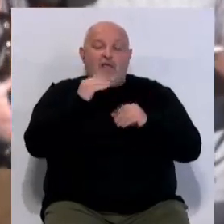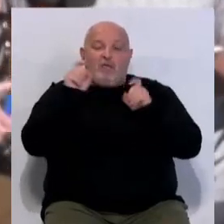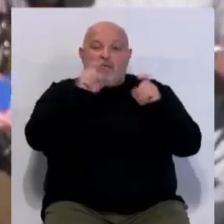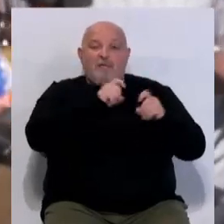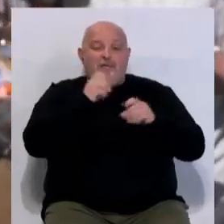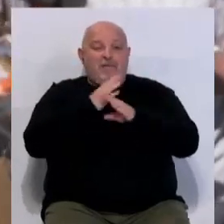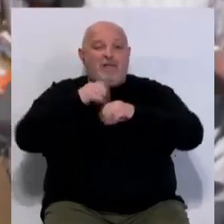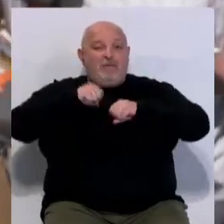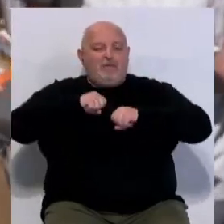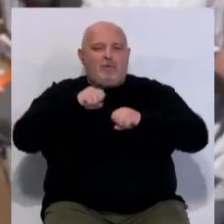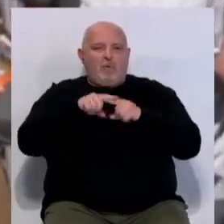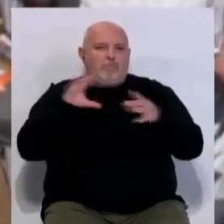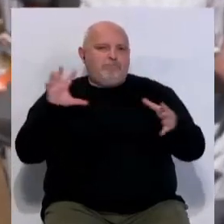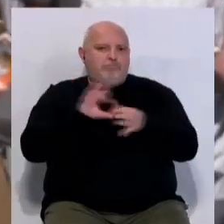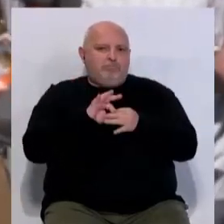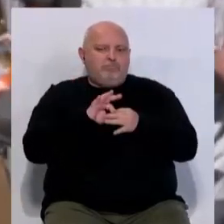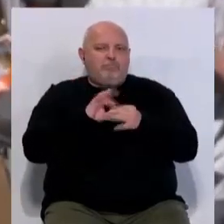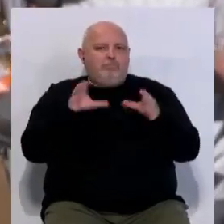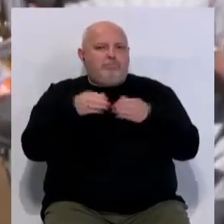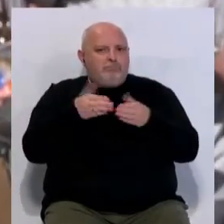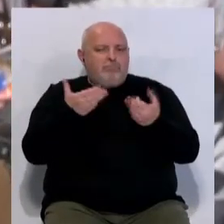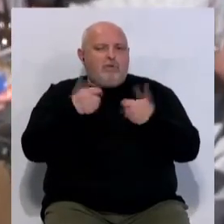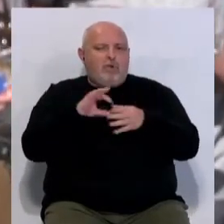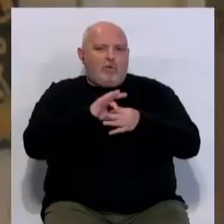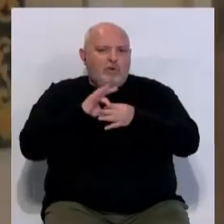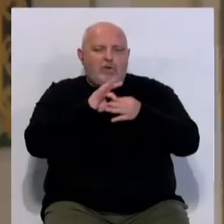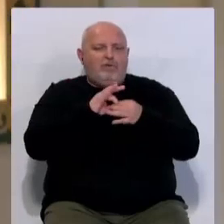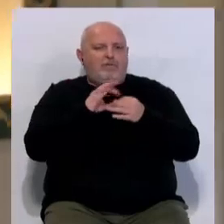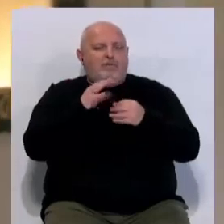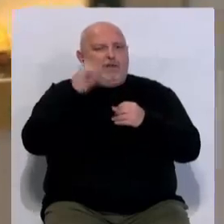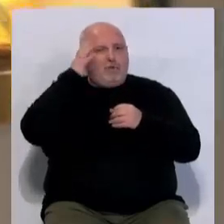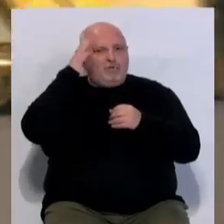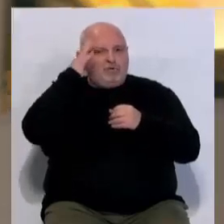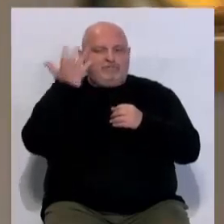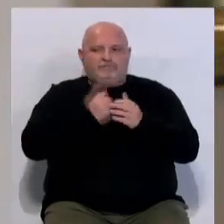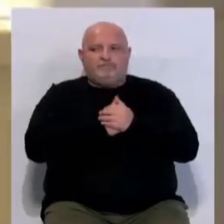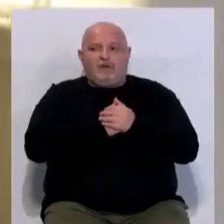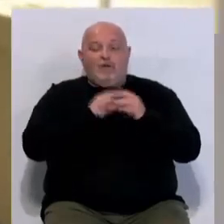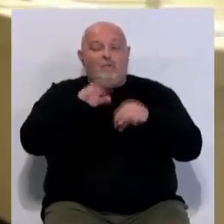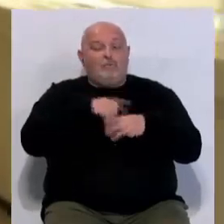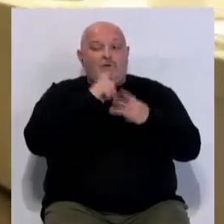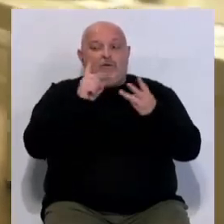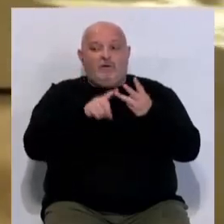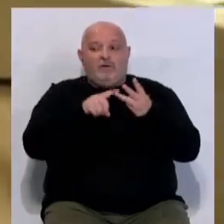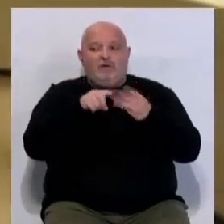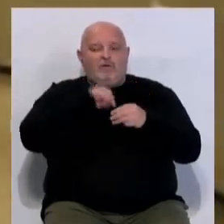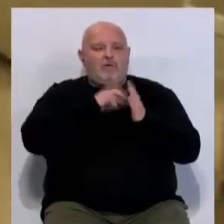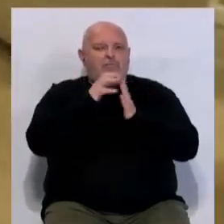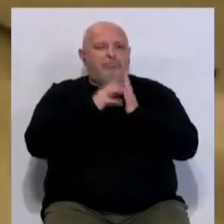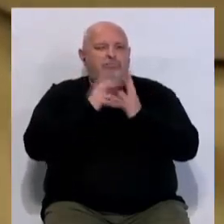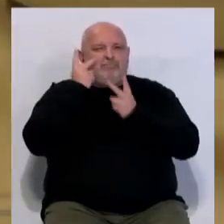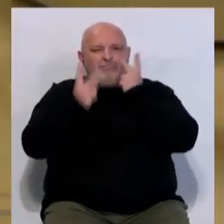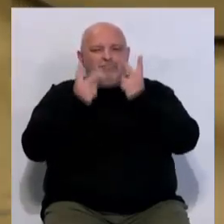permanente es un neso de colectividad, de unión, de comunidad y de ilusión. Por último, y habida cuenta del descenso de